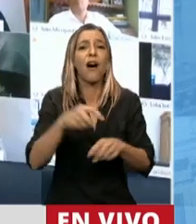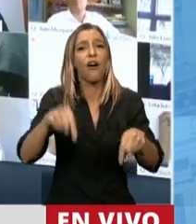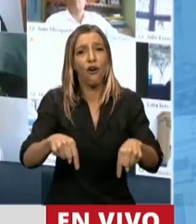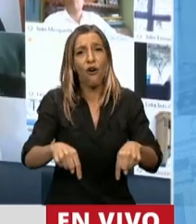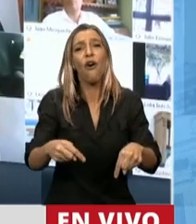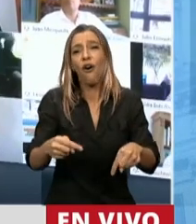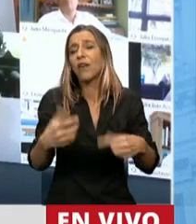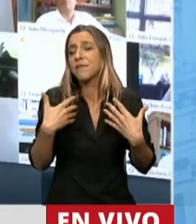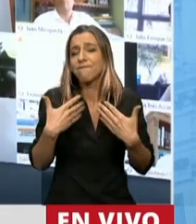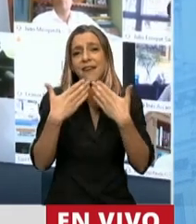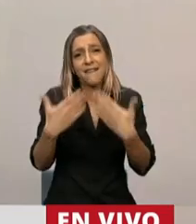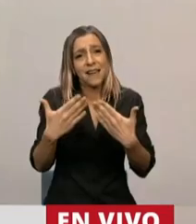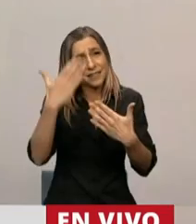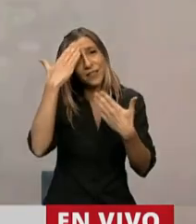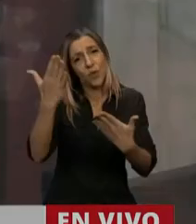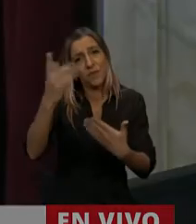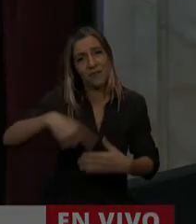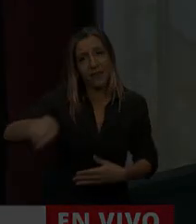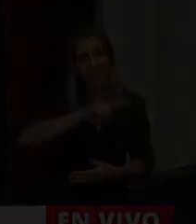este sentido homenaje. Gracias, diputada.